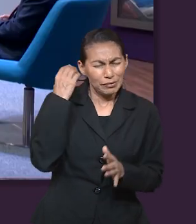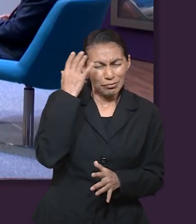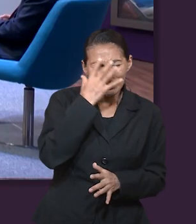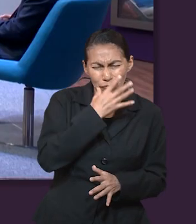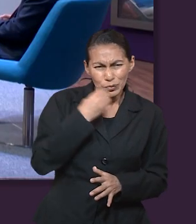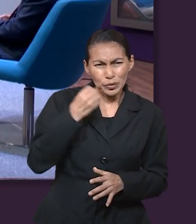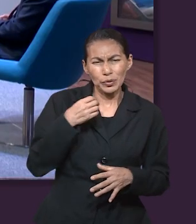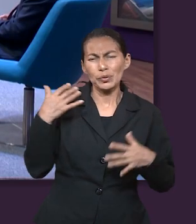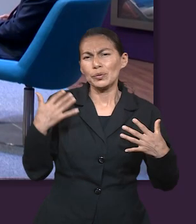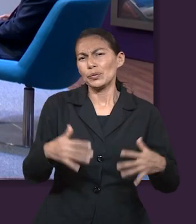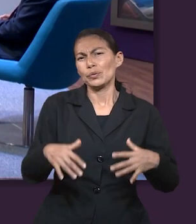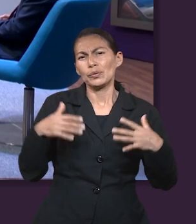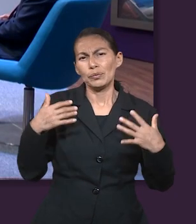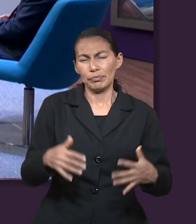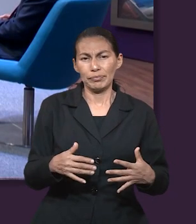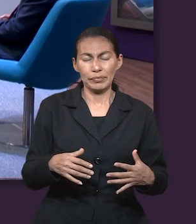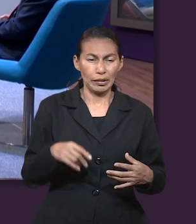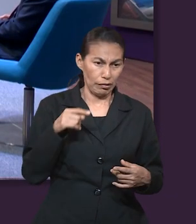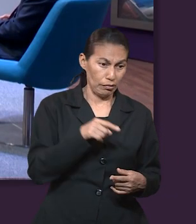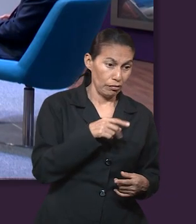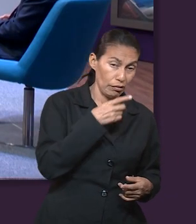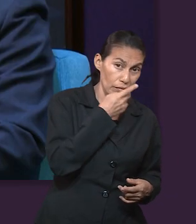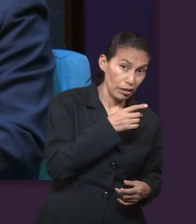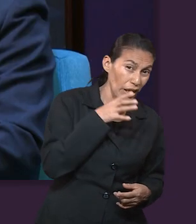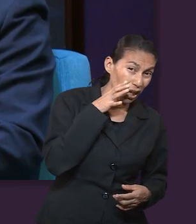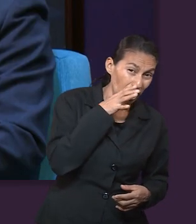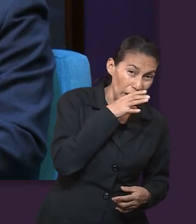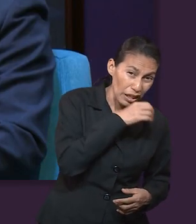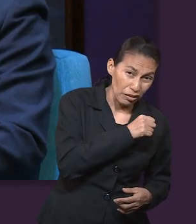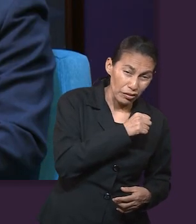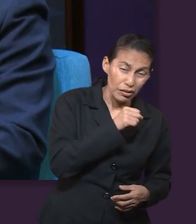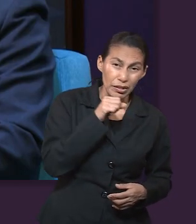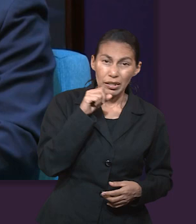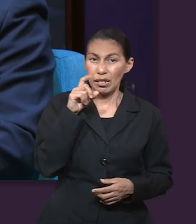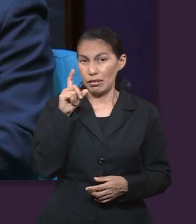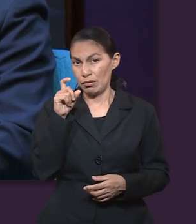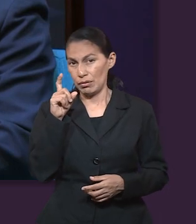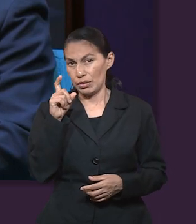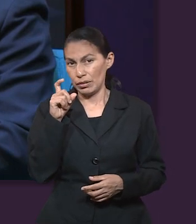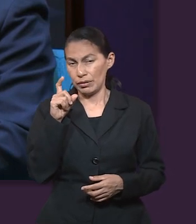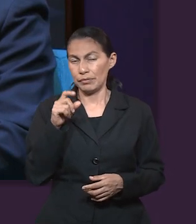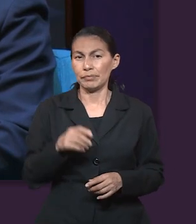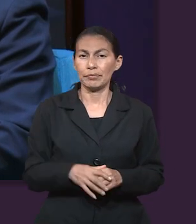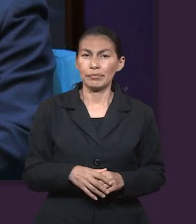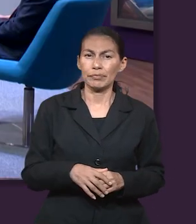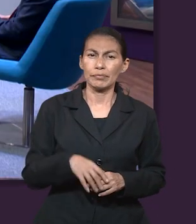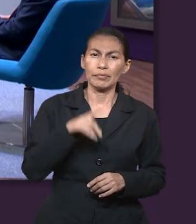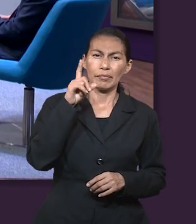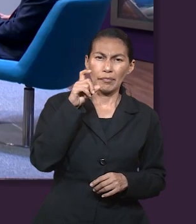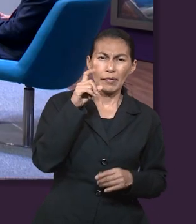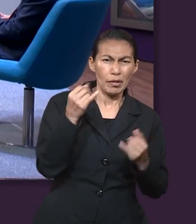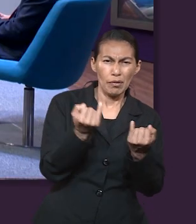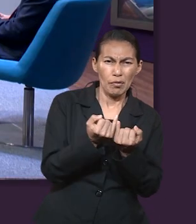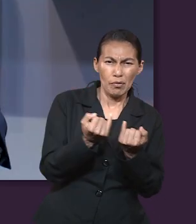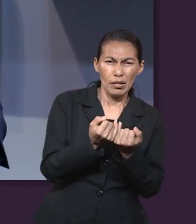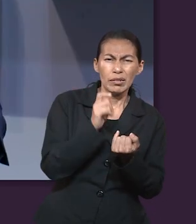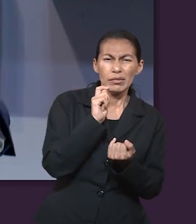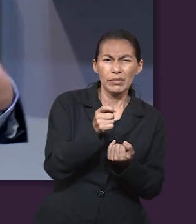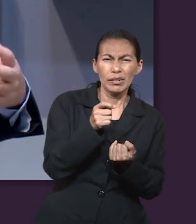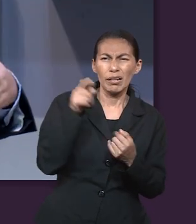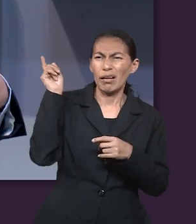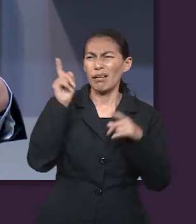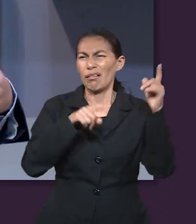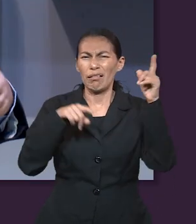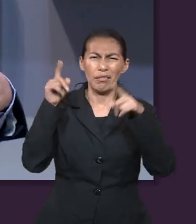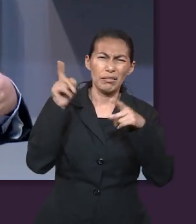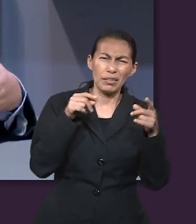amor tremenda por parte de Dios para nosotros. Y aquí, además del calor, utiliza también las aguas, no que es otra figura que se utiliza para